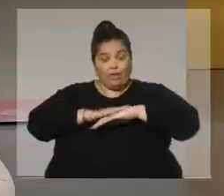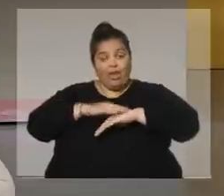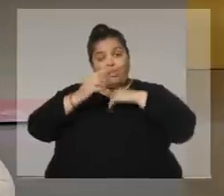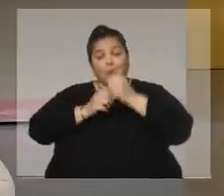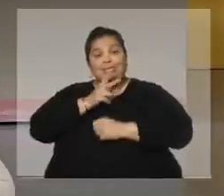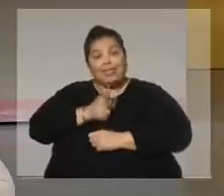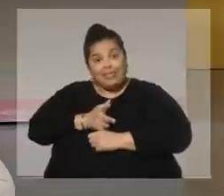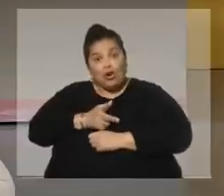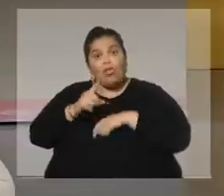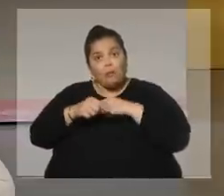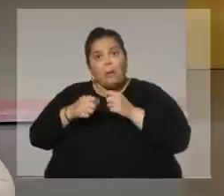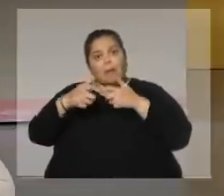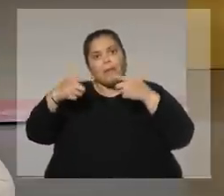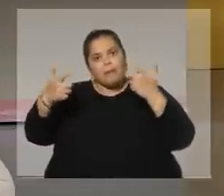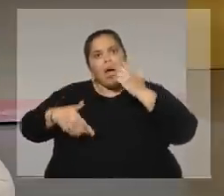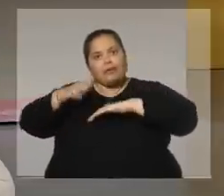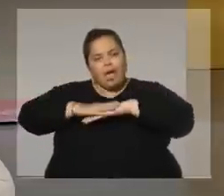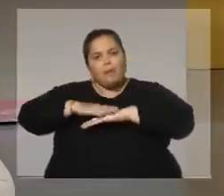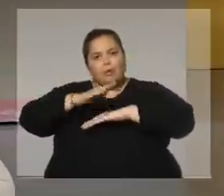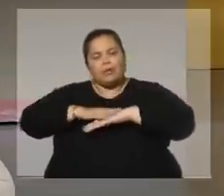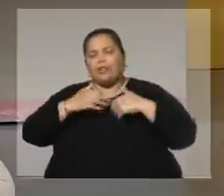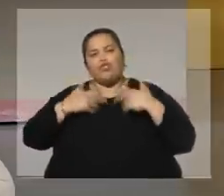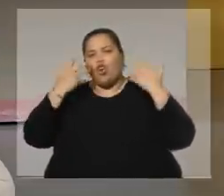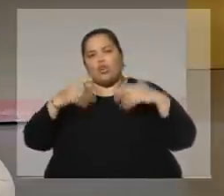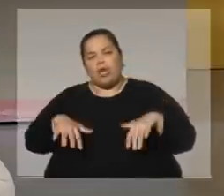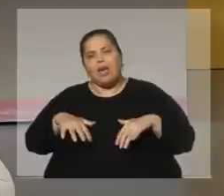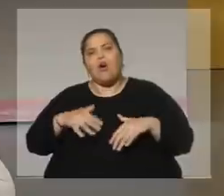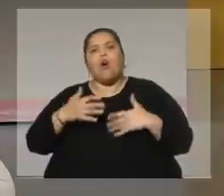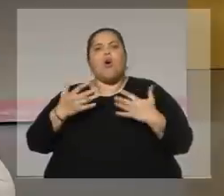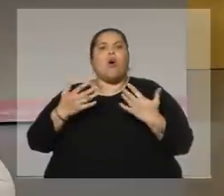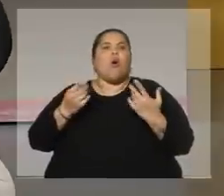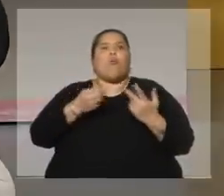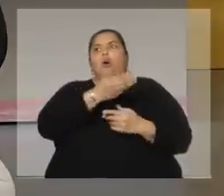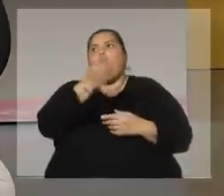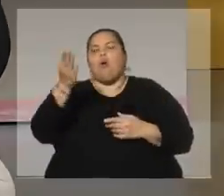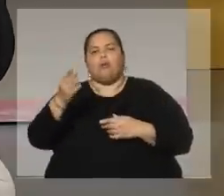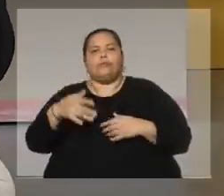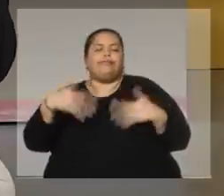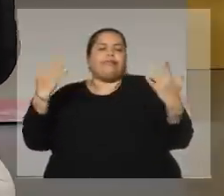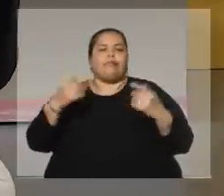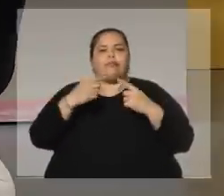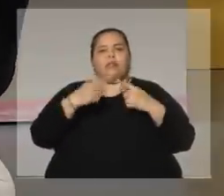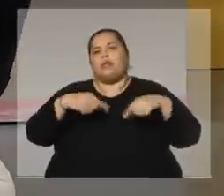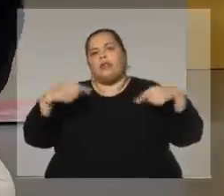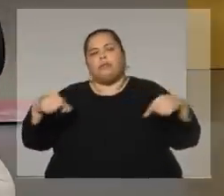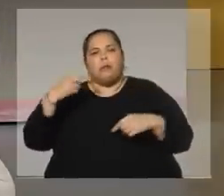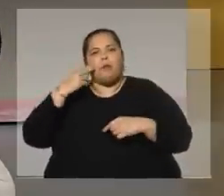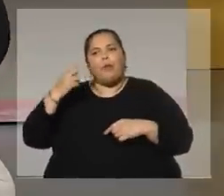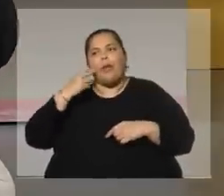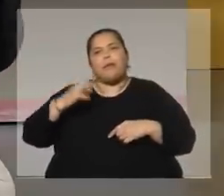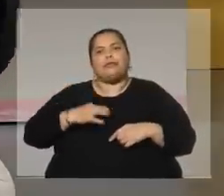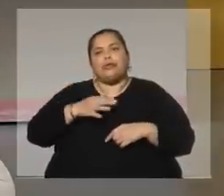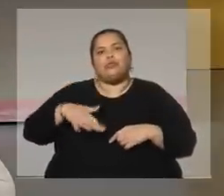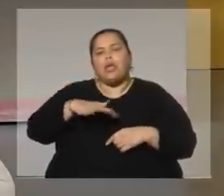después aumenta la responsabilidad. Y yo no quiero ser como muchos, que por un montón de problemas sociales,